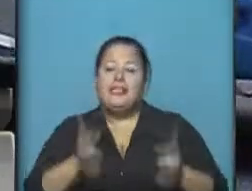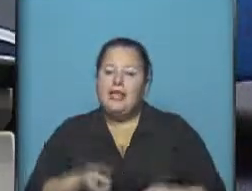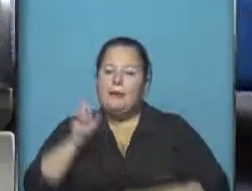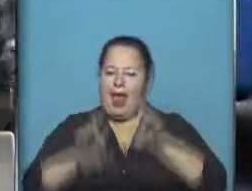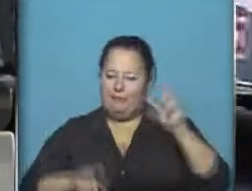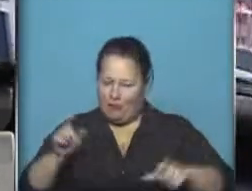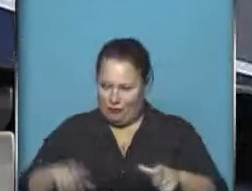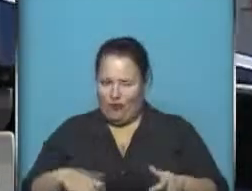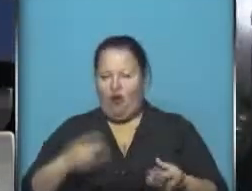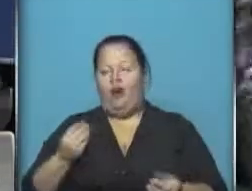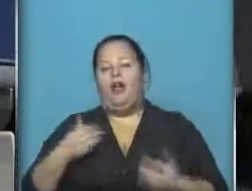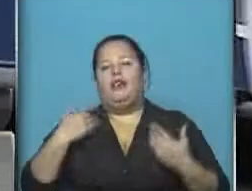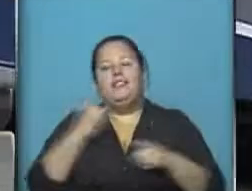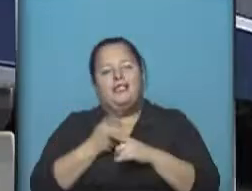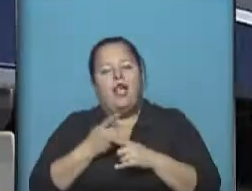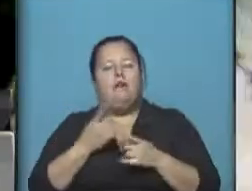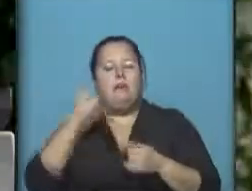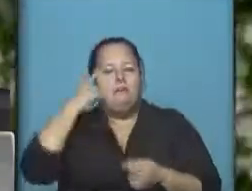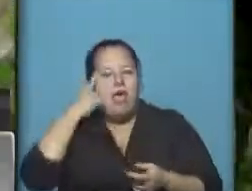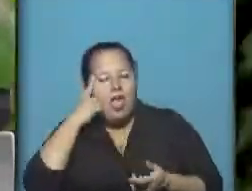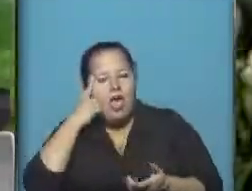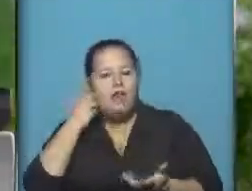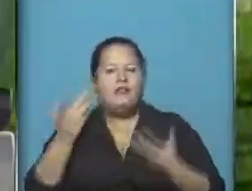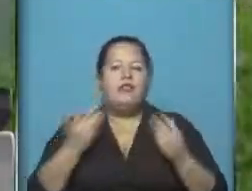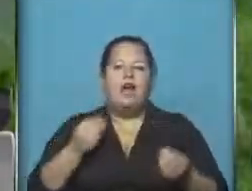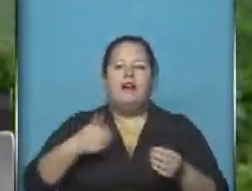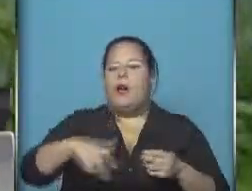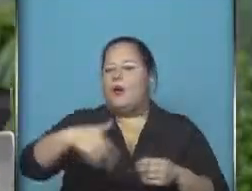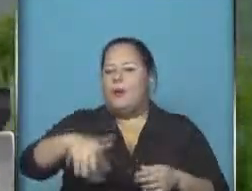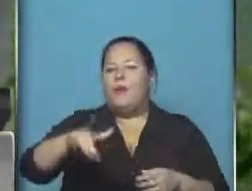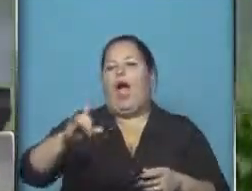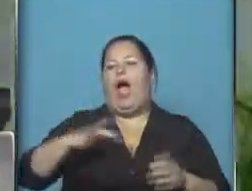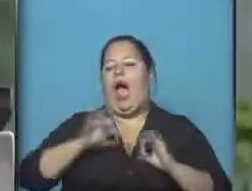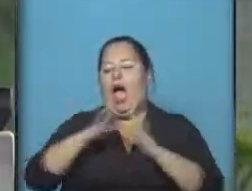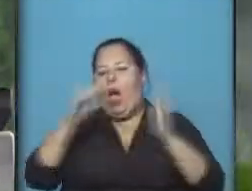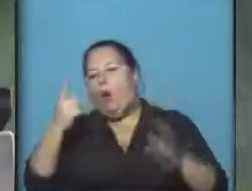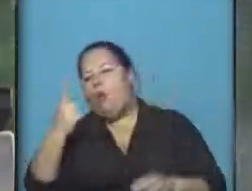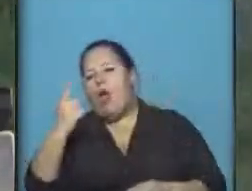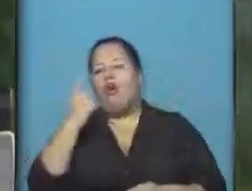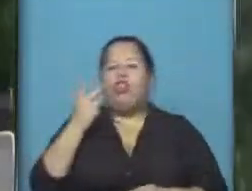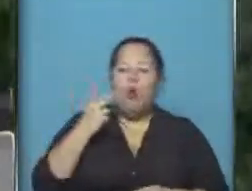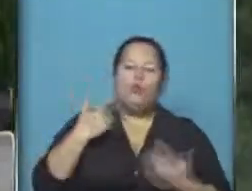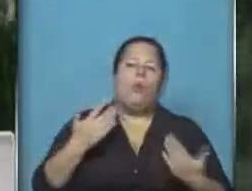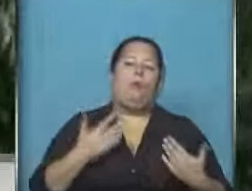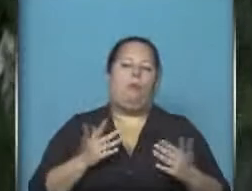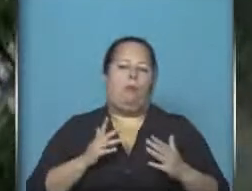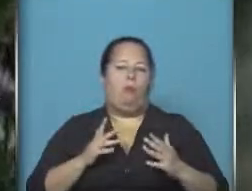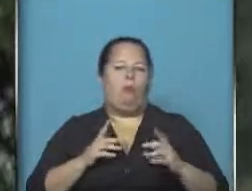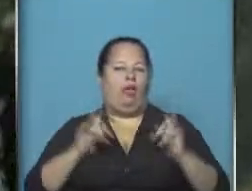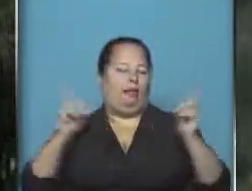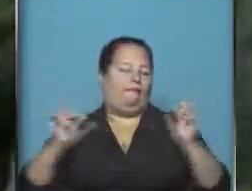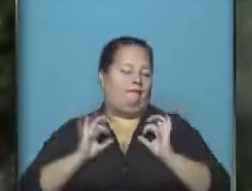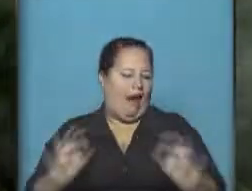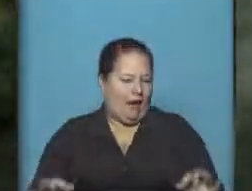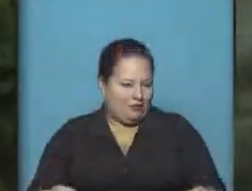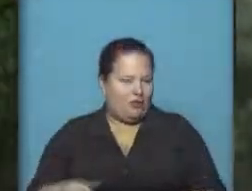gente, el hecho de que siempre uno esté pensando en que en algún momento del año, en una o dos oportunidades pueda disfrutar de unas